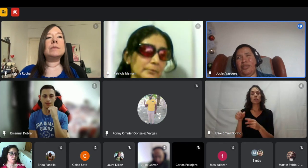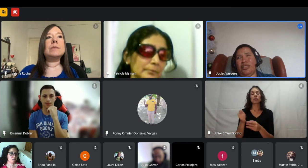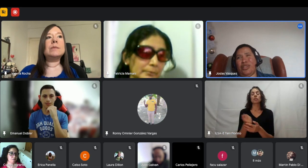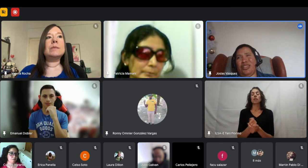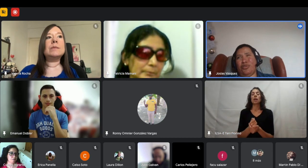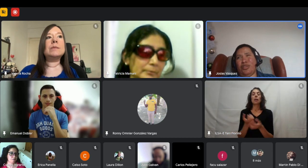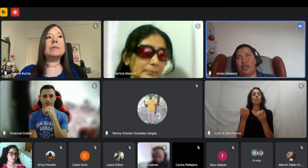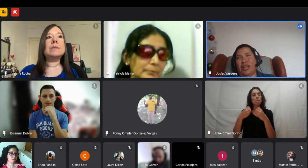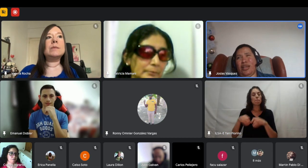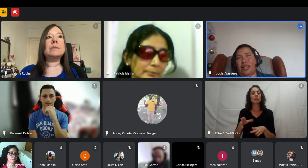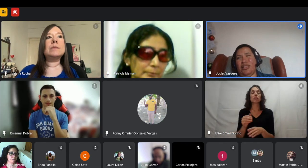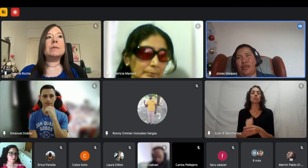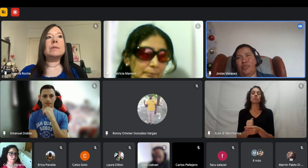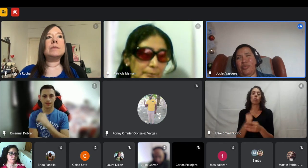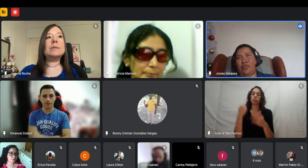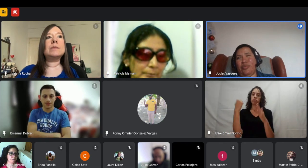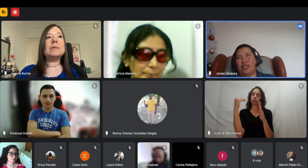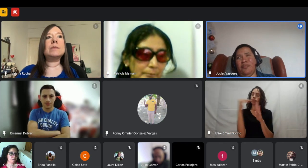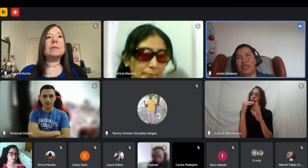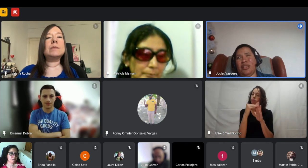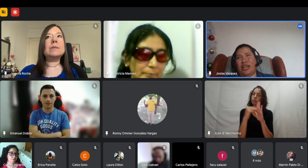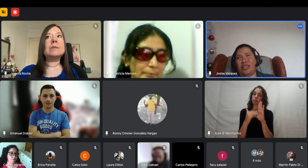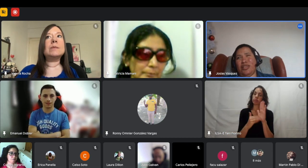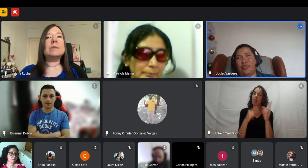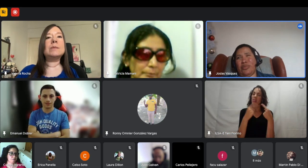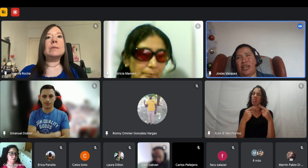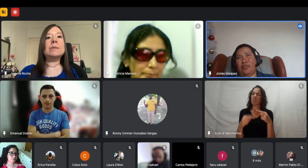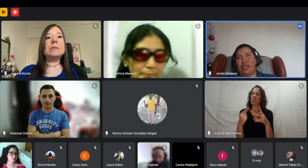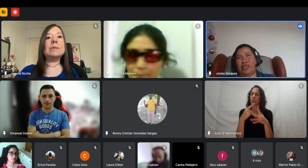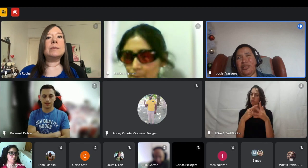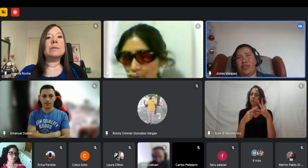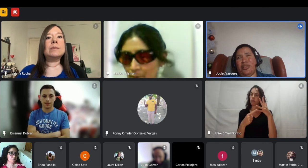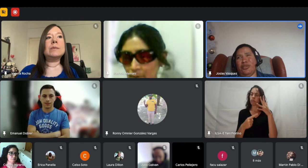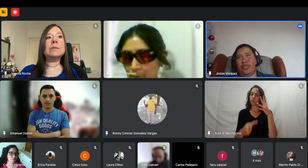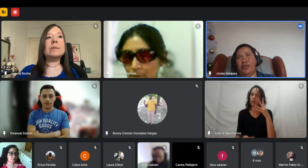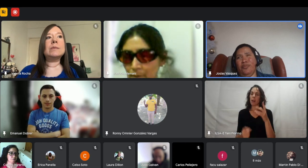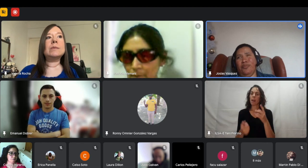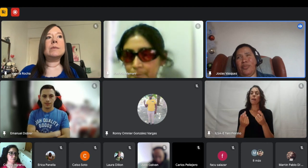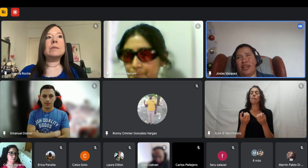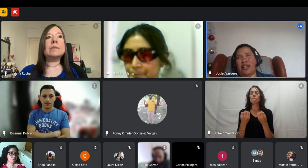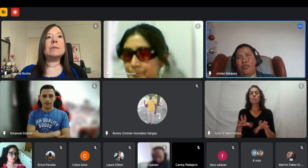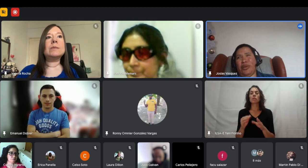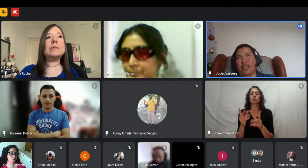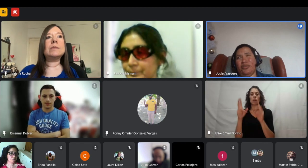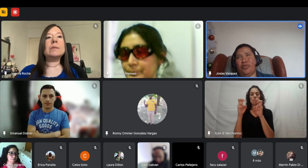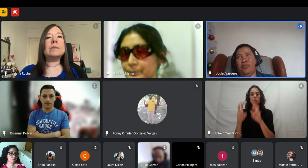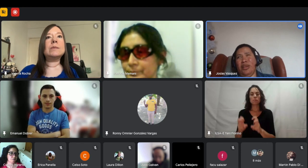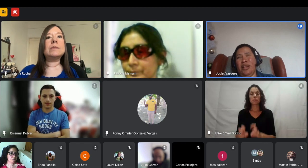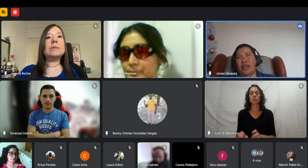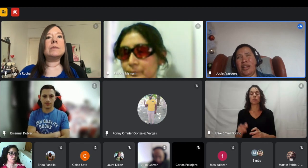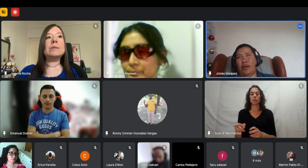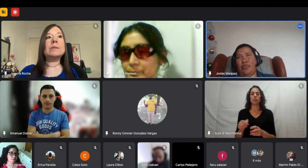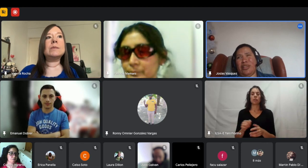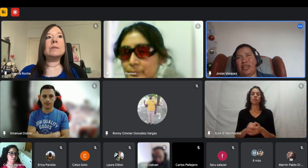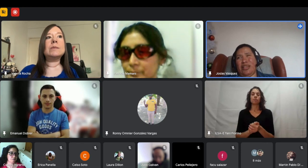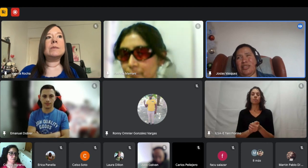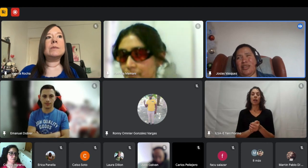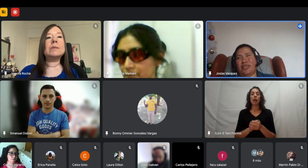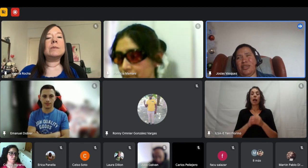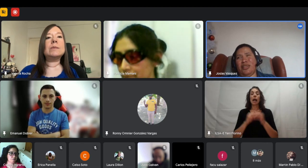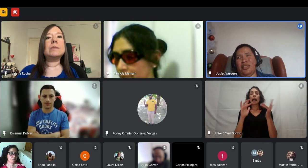dropal con distintos de mes sistemas de administración de contenido para crear páginas web